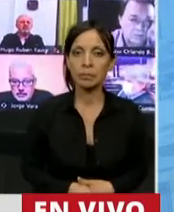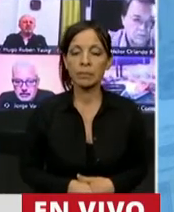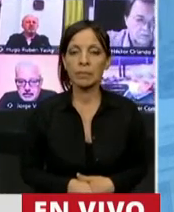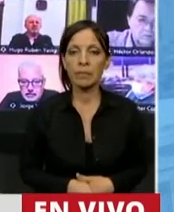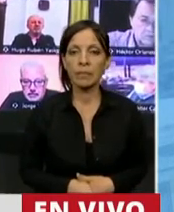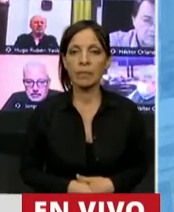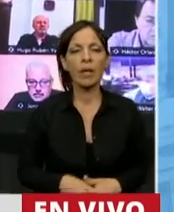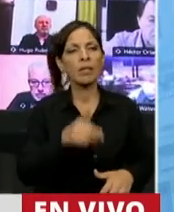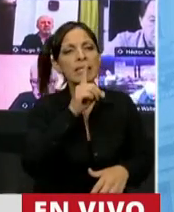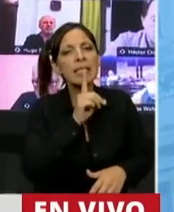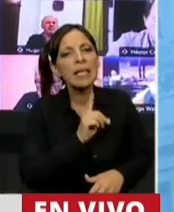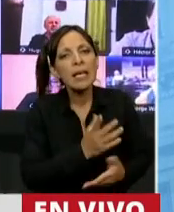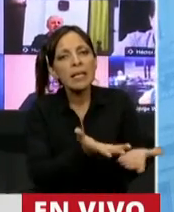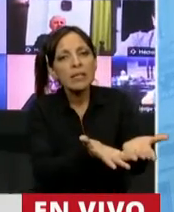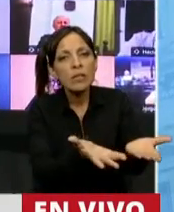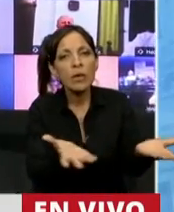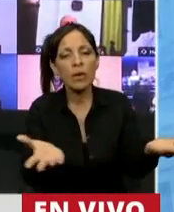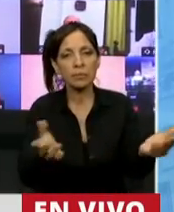Continúe. Silencio, por favor.